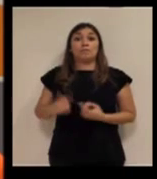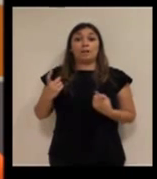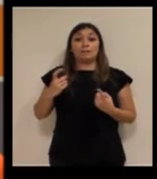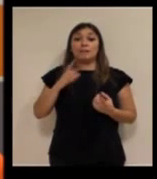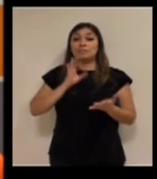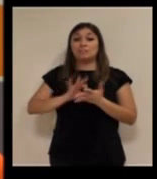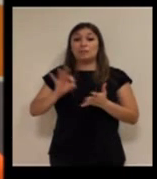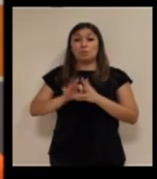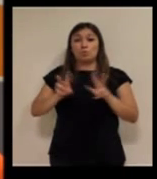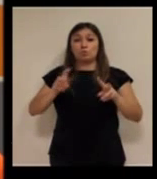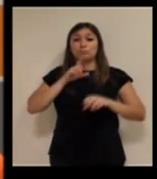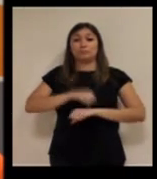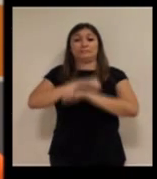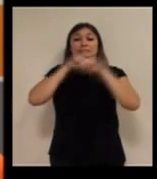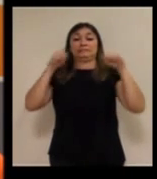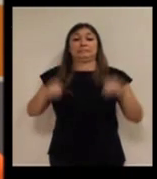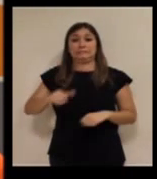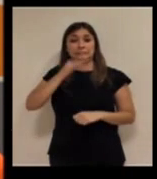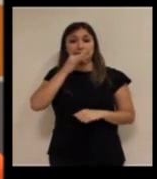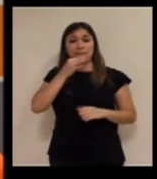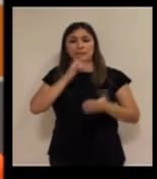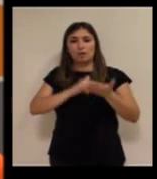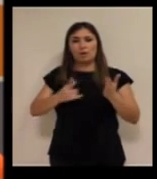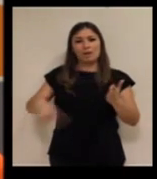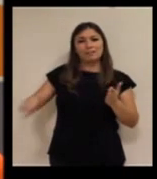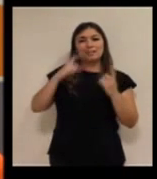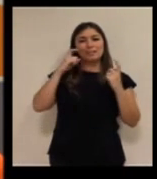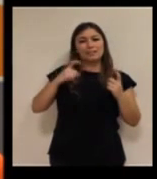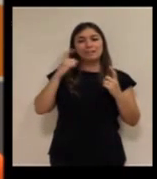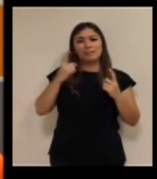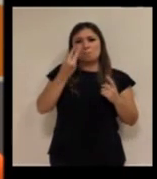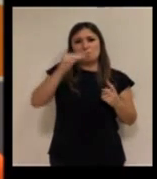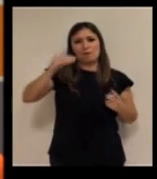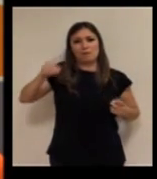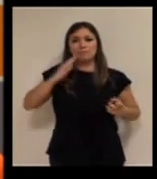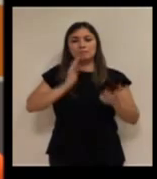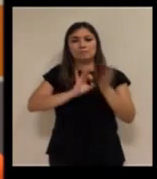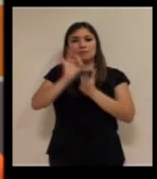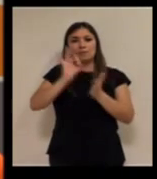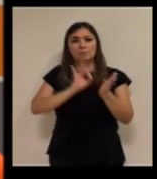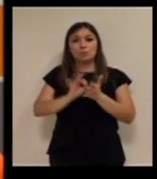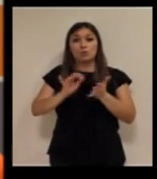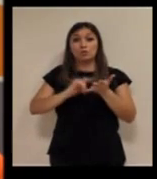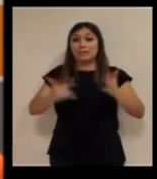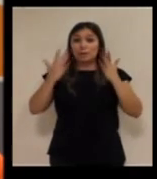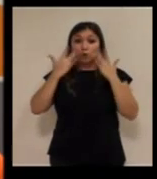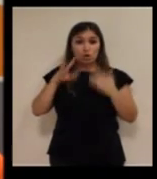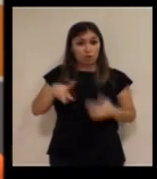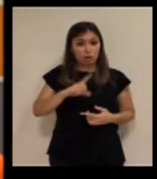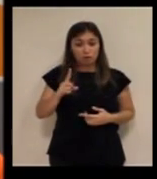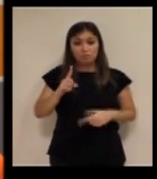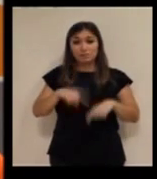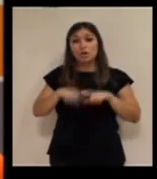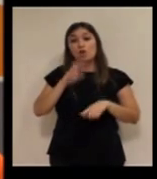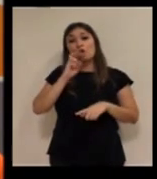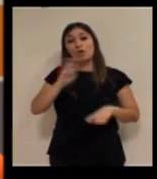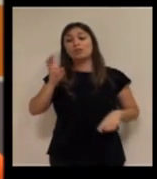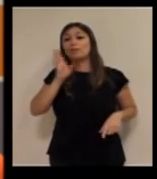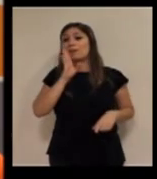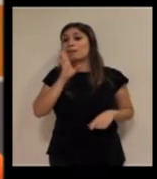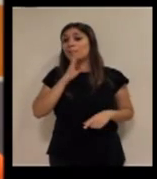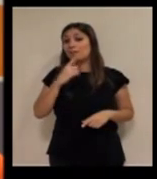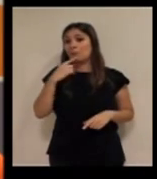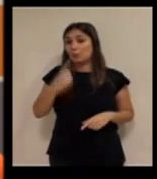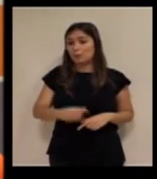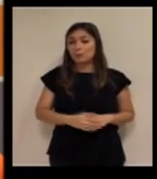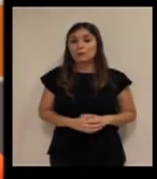hasta que se afiancen los nuevos servicios tecnológicos lo estáis intentando complementar con servicios no tecnológicos que son este